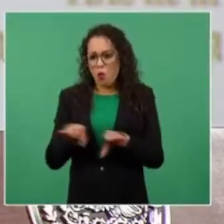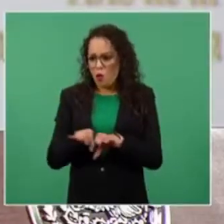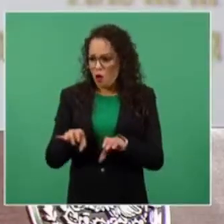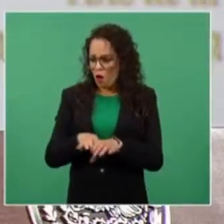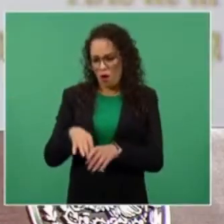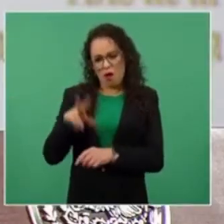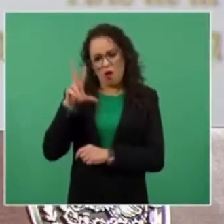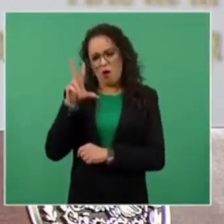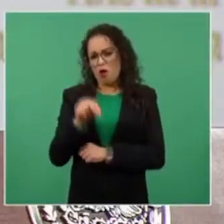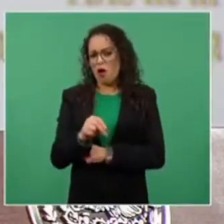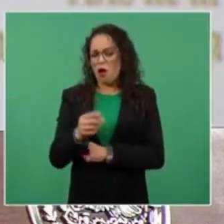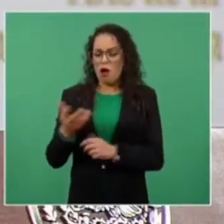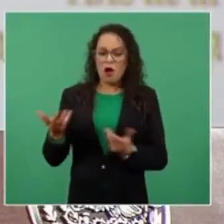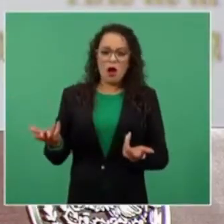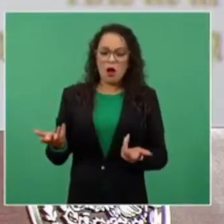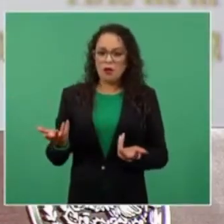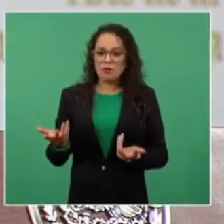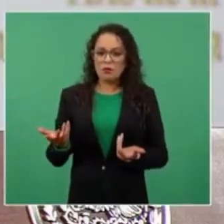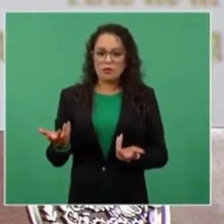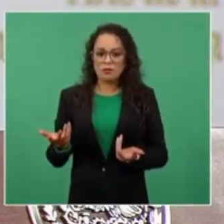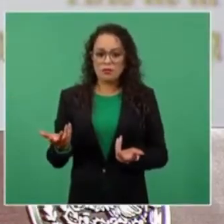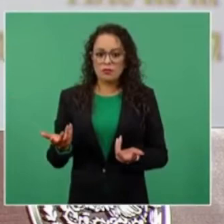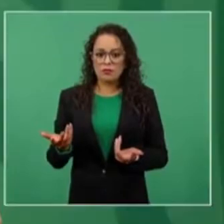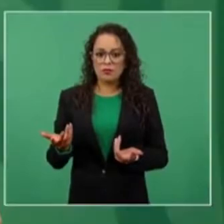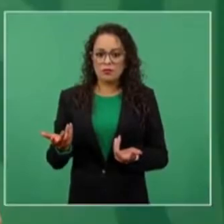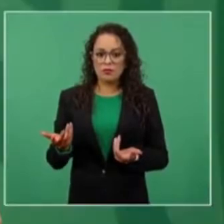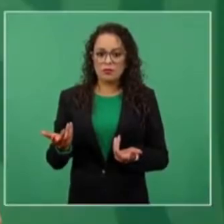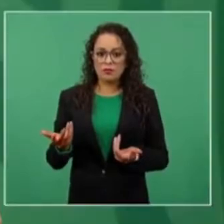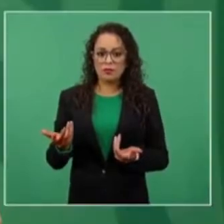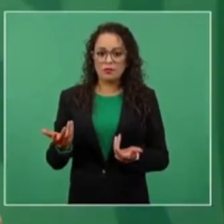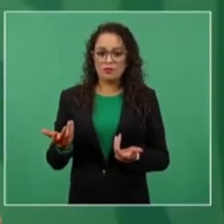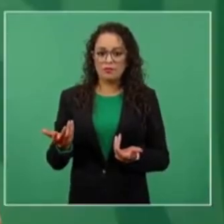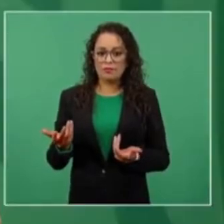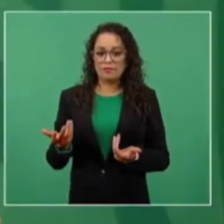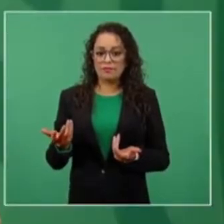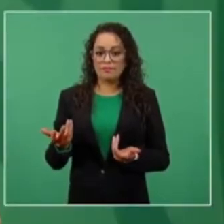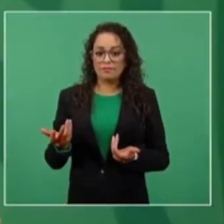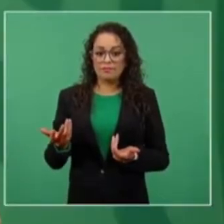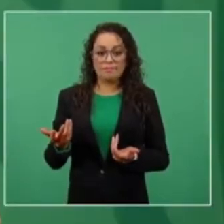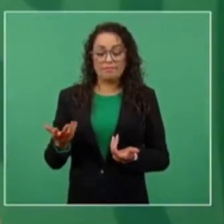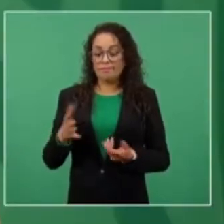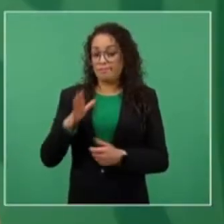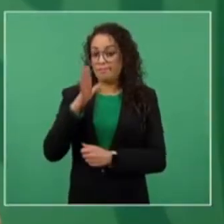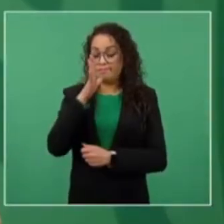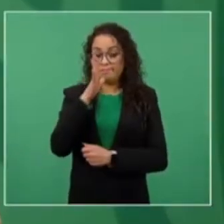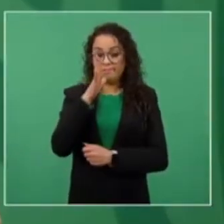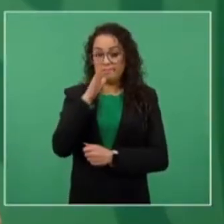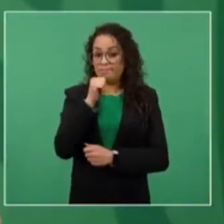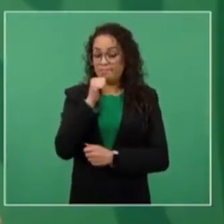y no pueden llevar a cabo